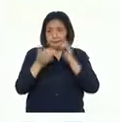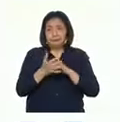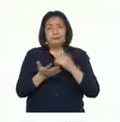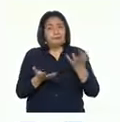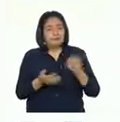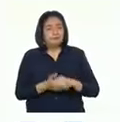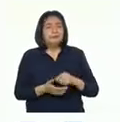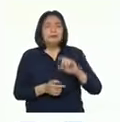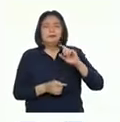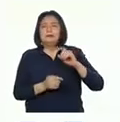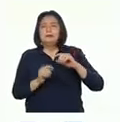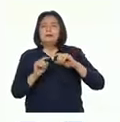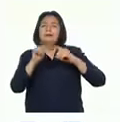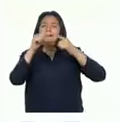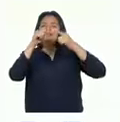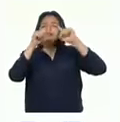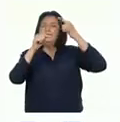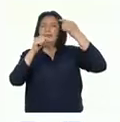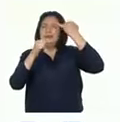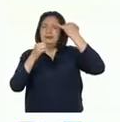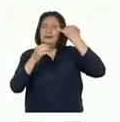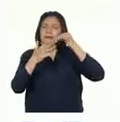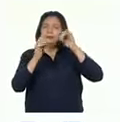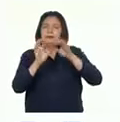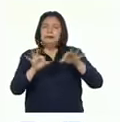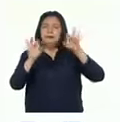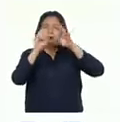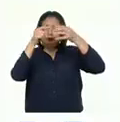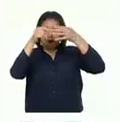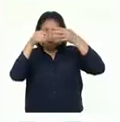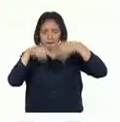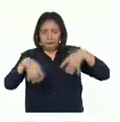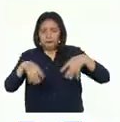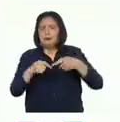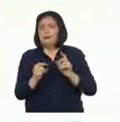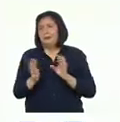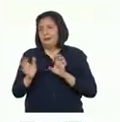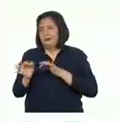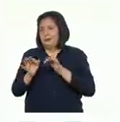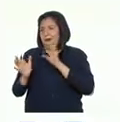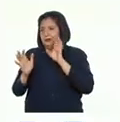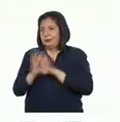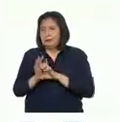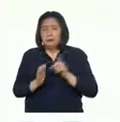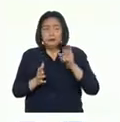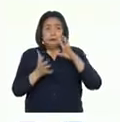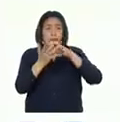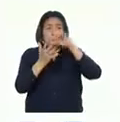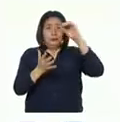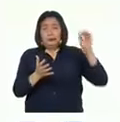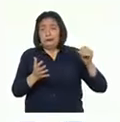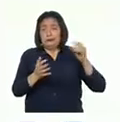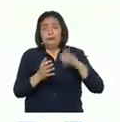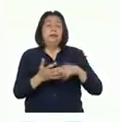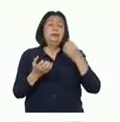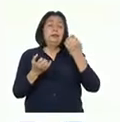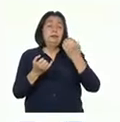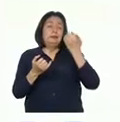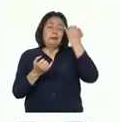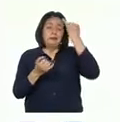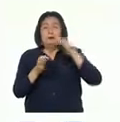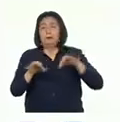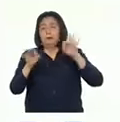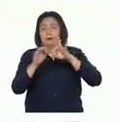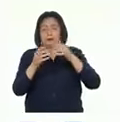nacen de la idea principal o le explican con detalle o ejemplos. Si quitas las ideas principales, el texto